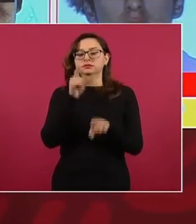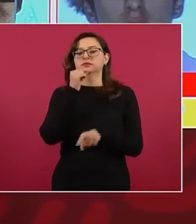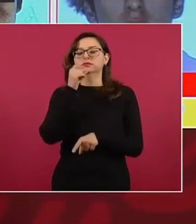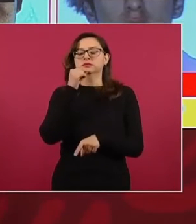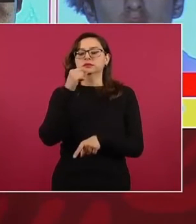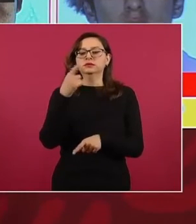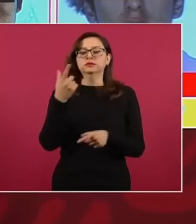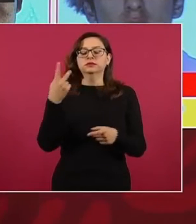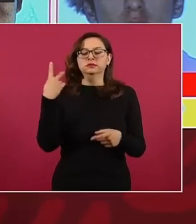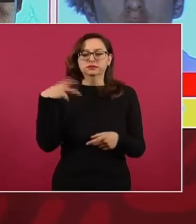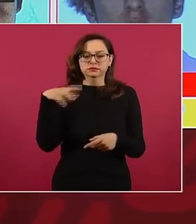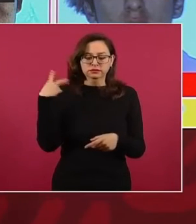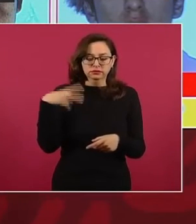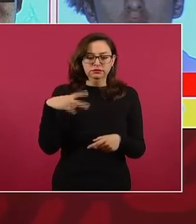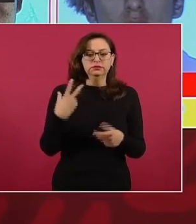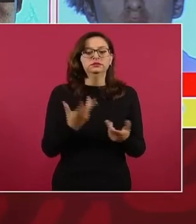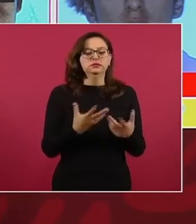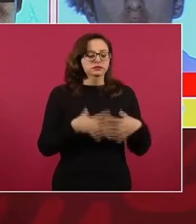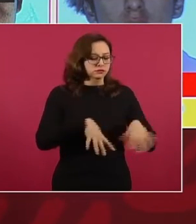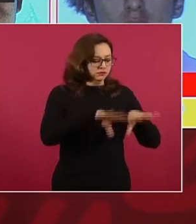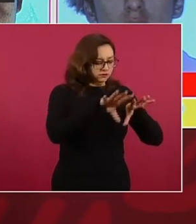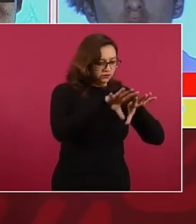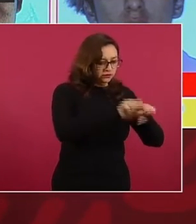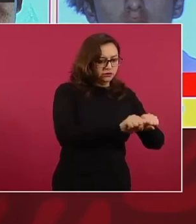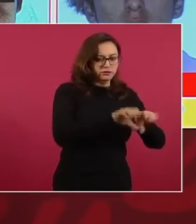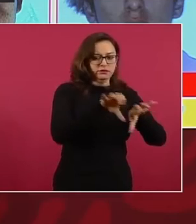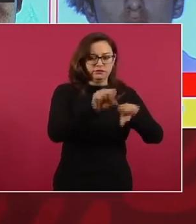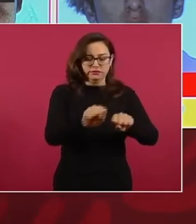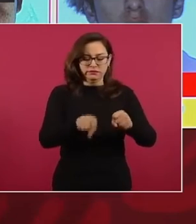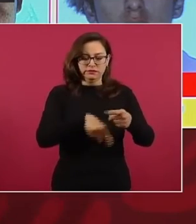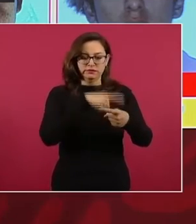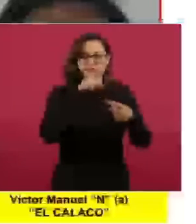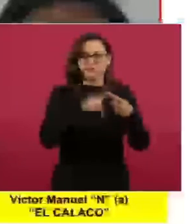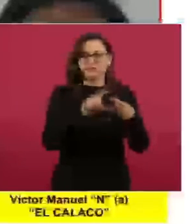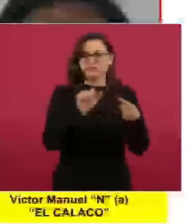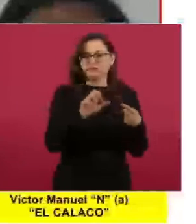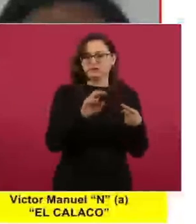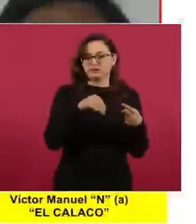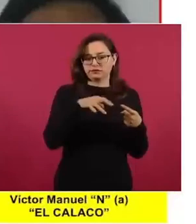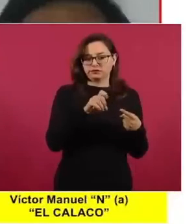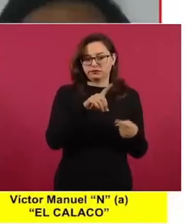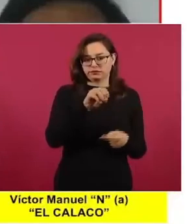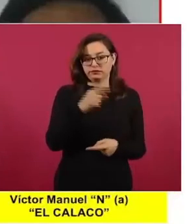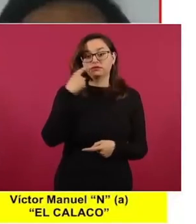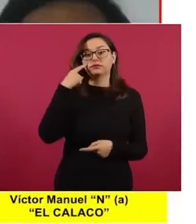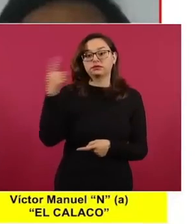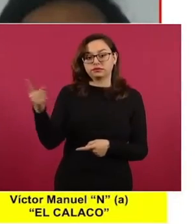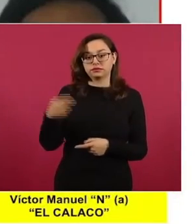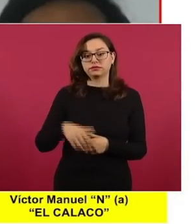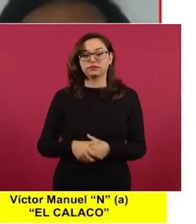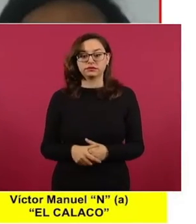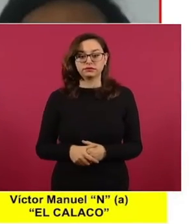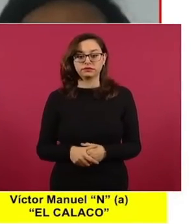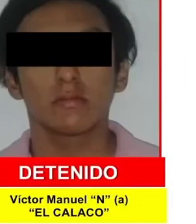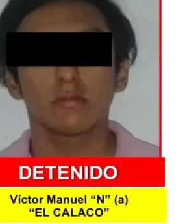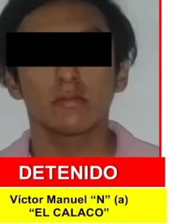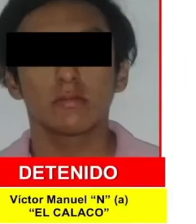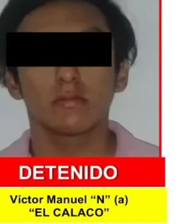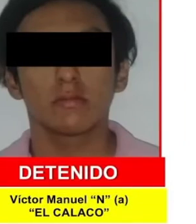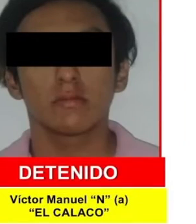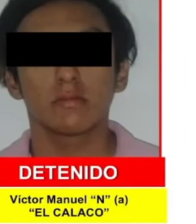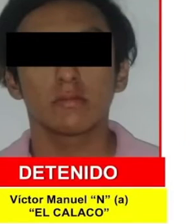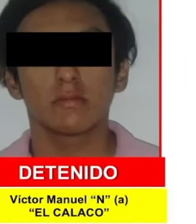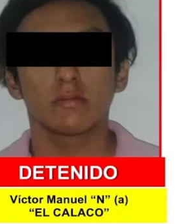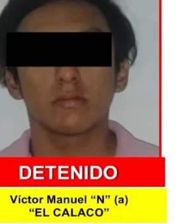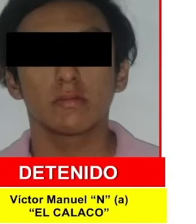Se detuvo Armando N., alias El Trascabo, en Minatitlán y también un día después, el 7 de